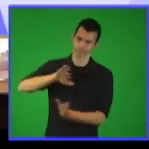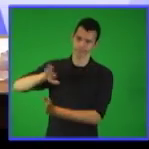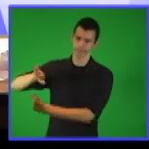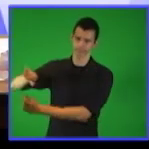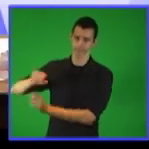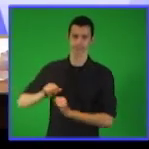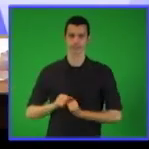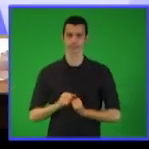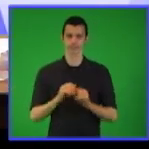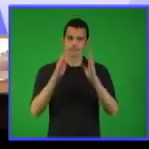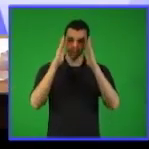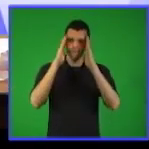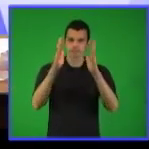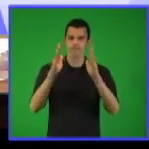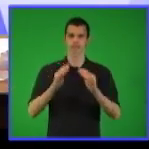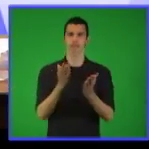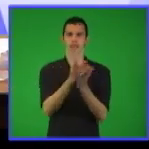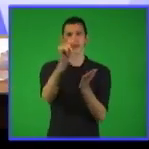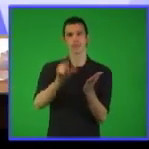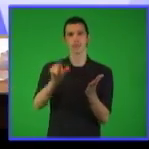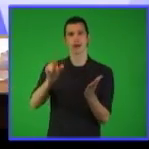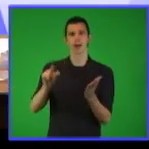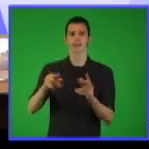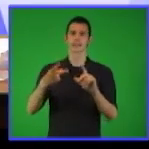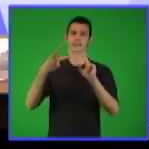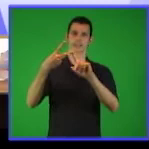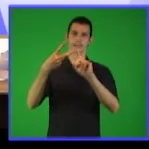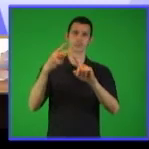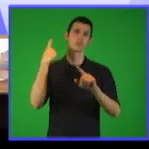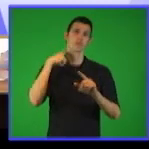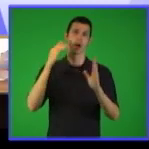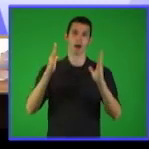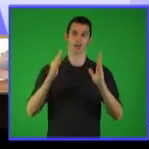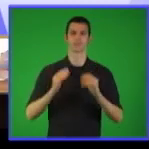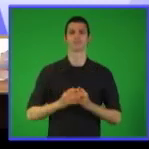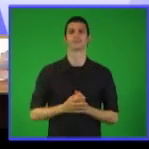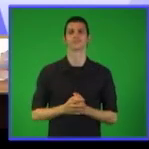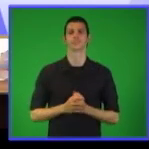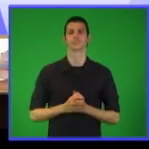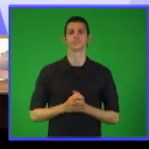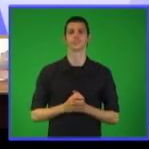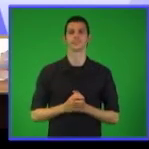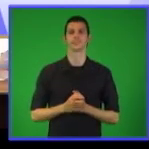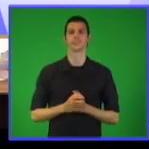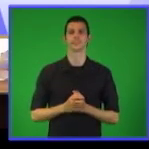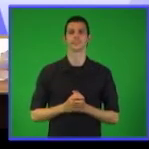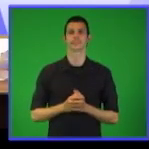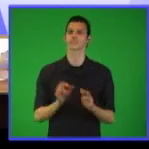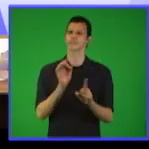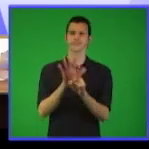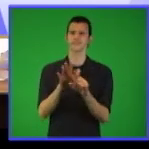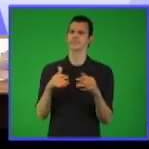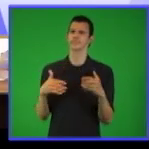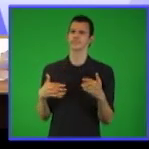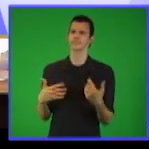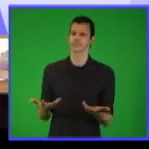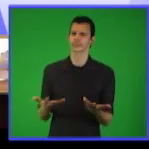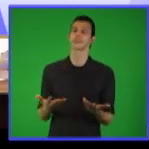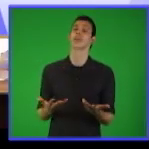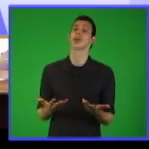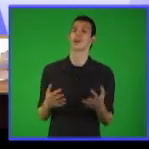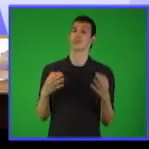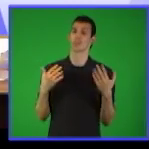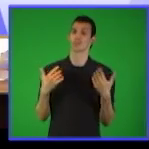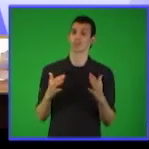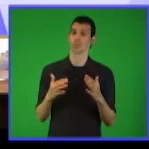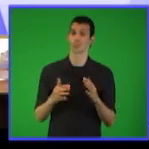Pasamos ahora a atender a los estudiantes de segundo año. Y vamos a comenzar por